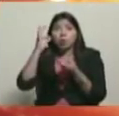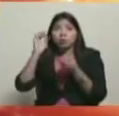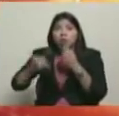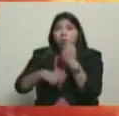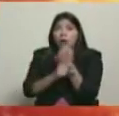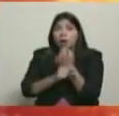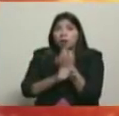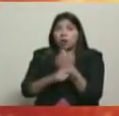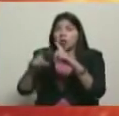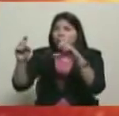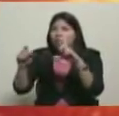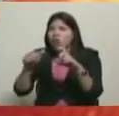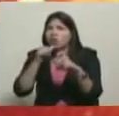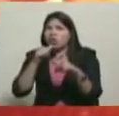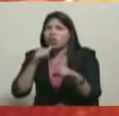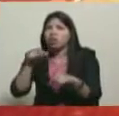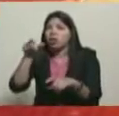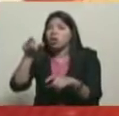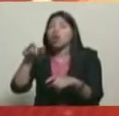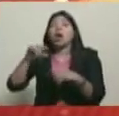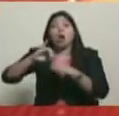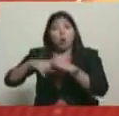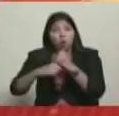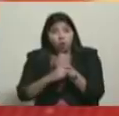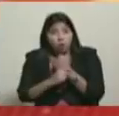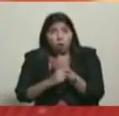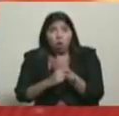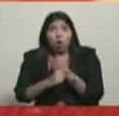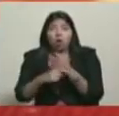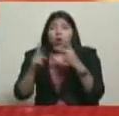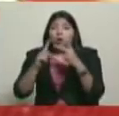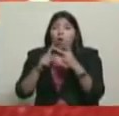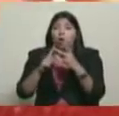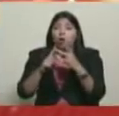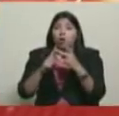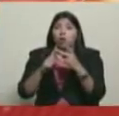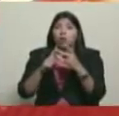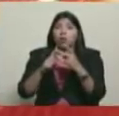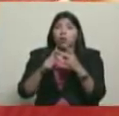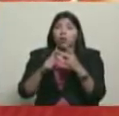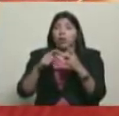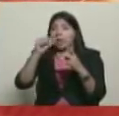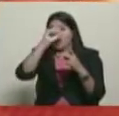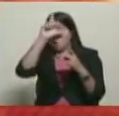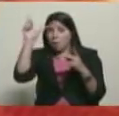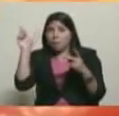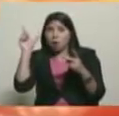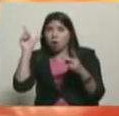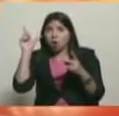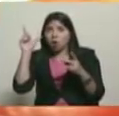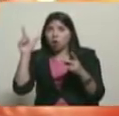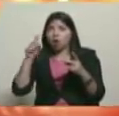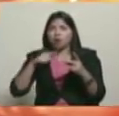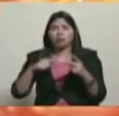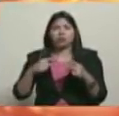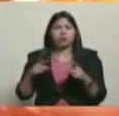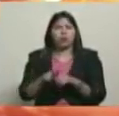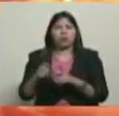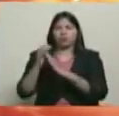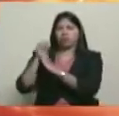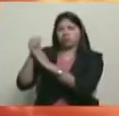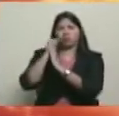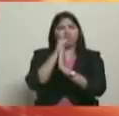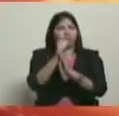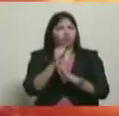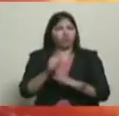el autoproclamado irresponsable y el fascista mayor asumiendo. Ya tú los verás